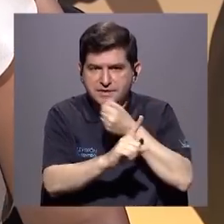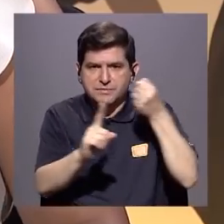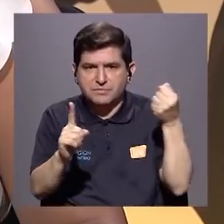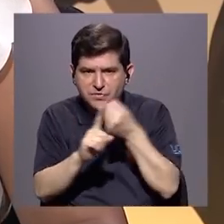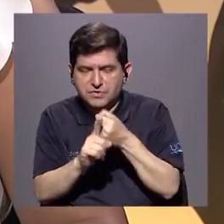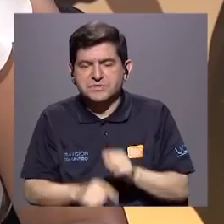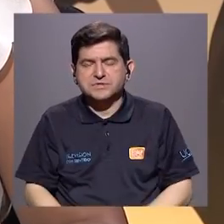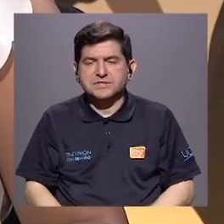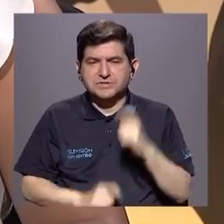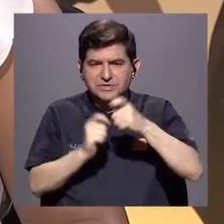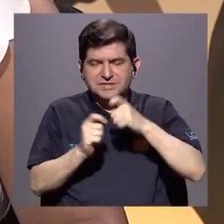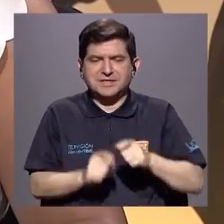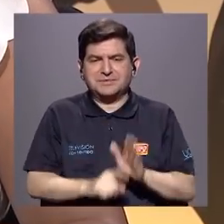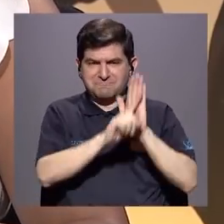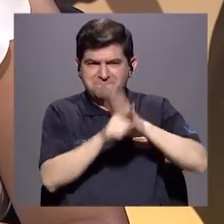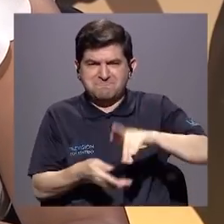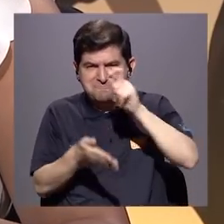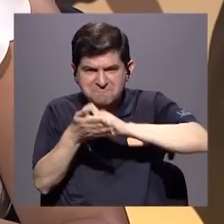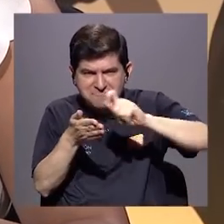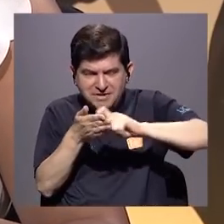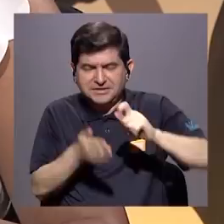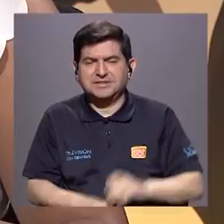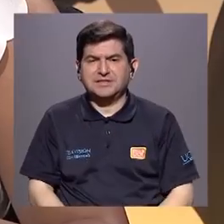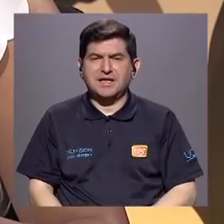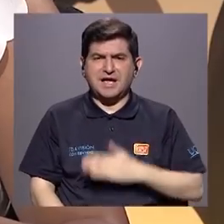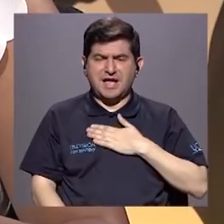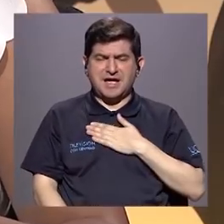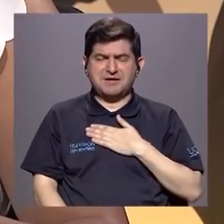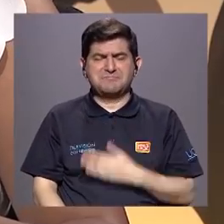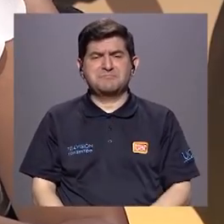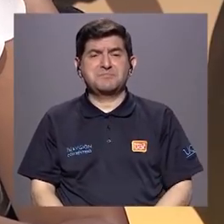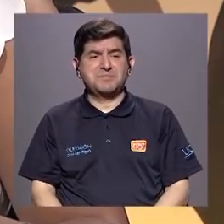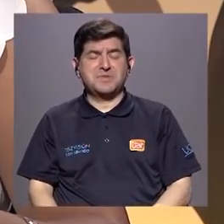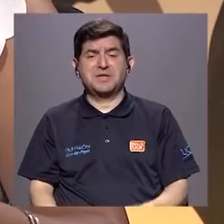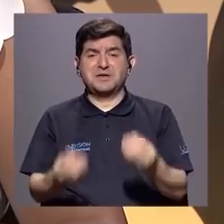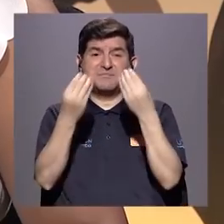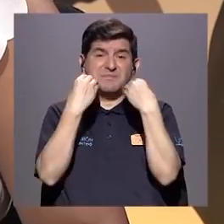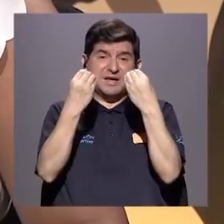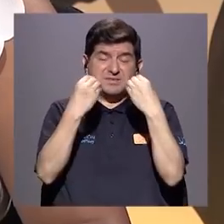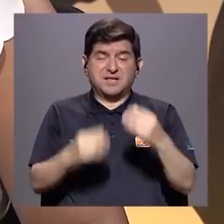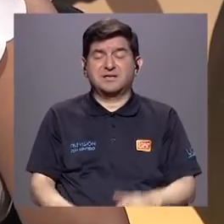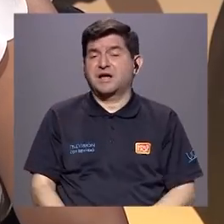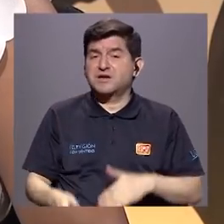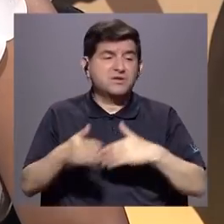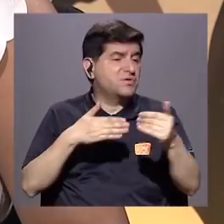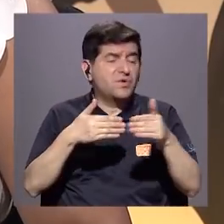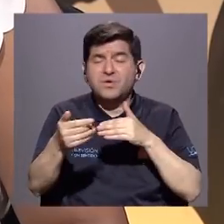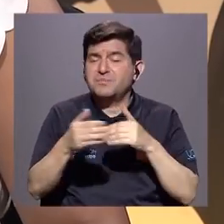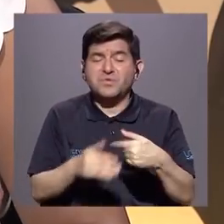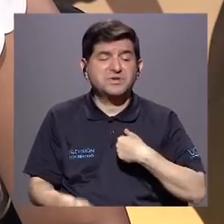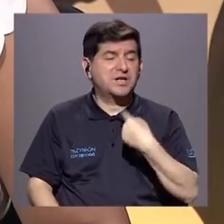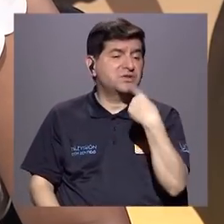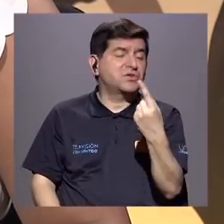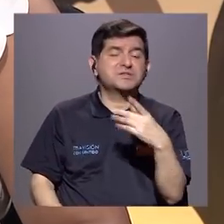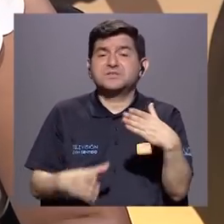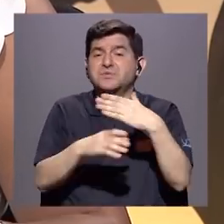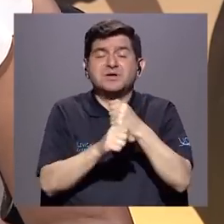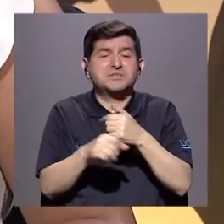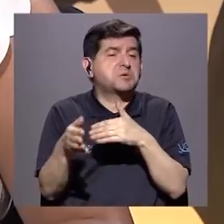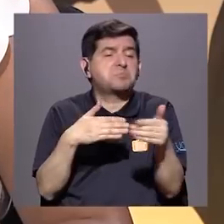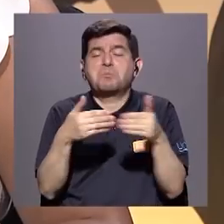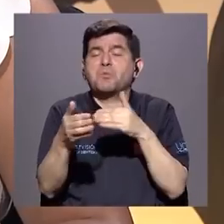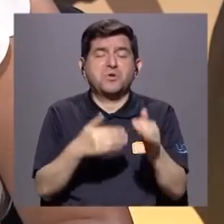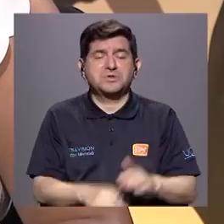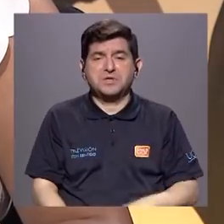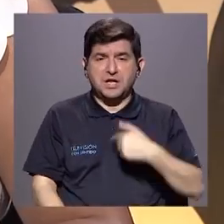en el bullying propiamente. Me enseñan a mí, quien soy quien recibe la agresión, que haga lo que haga o diga lo que diga, de nada vale, porque